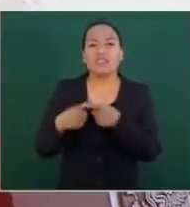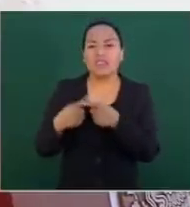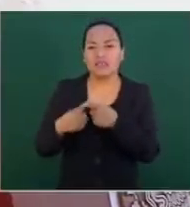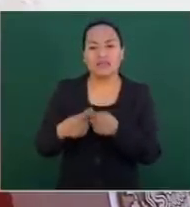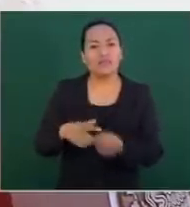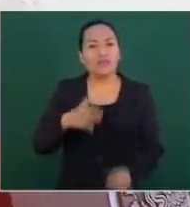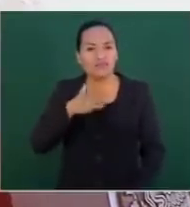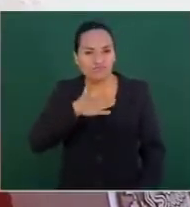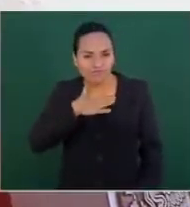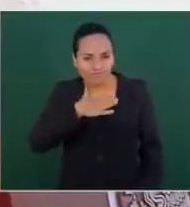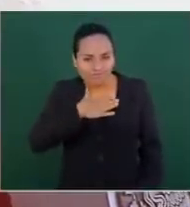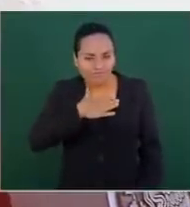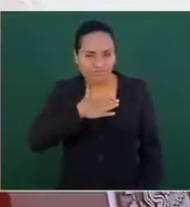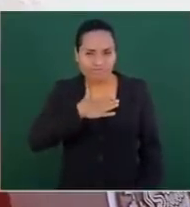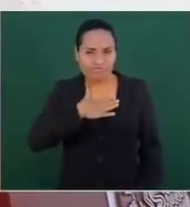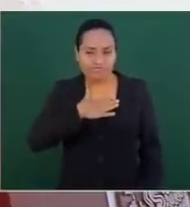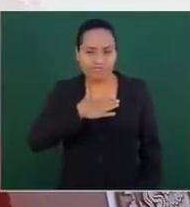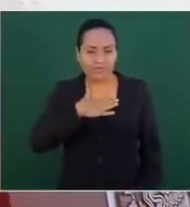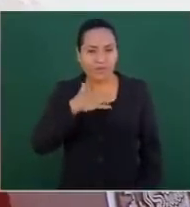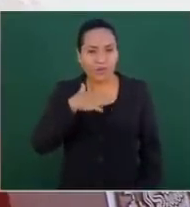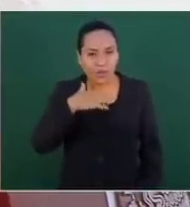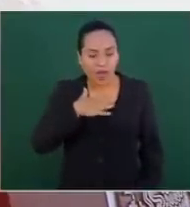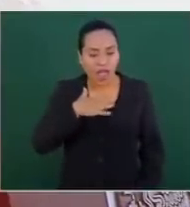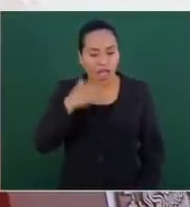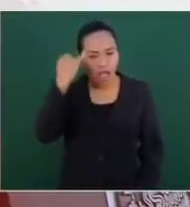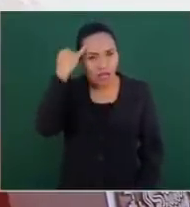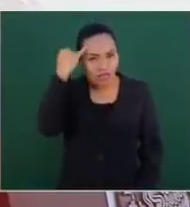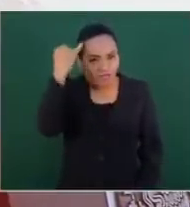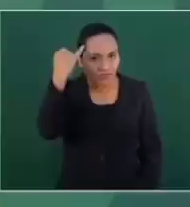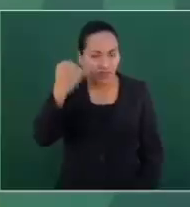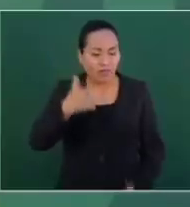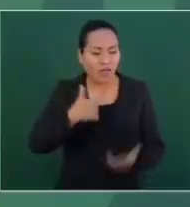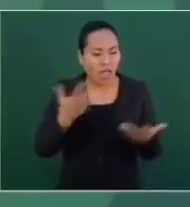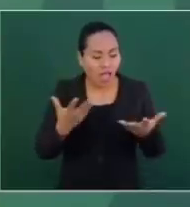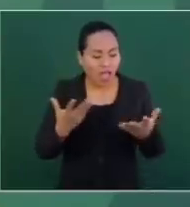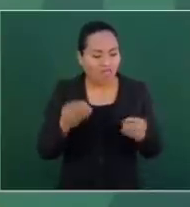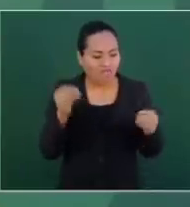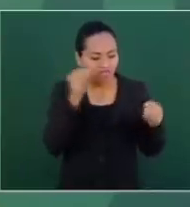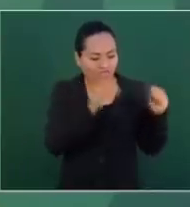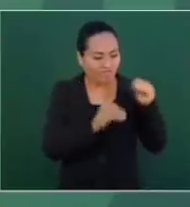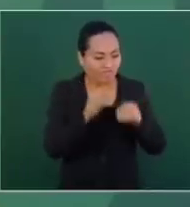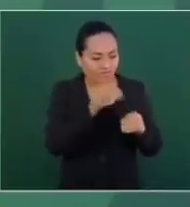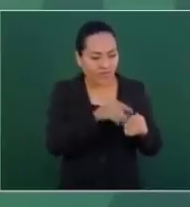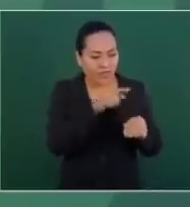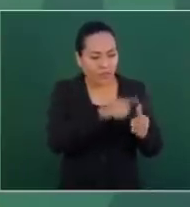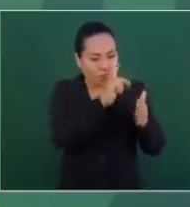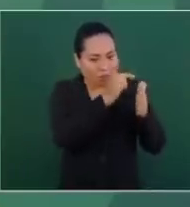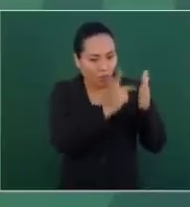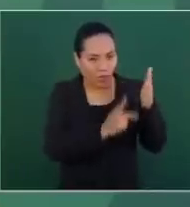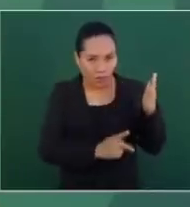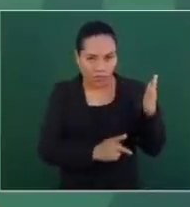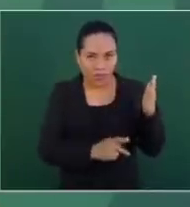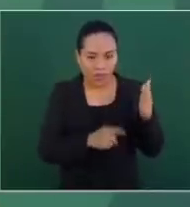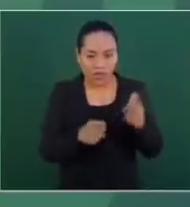de esta cabeza, como el programa de los adultos mayores salió de aquí.